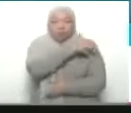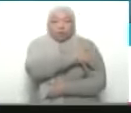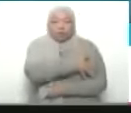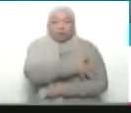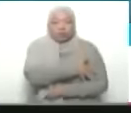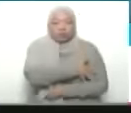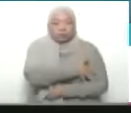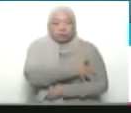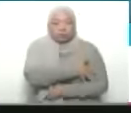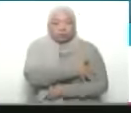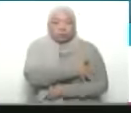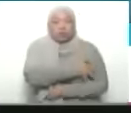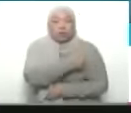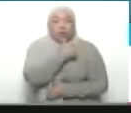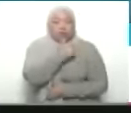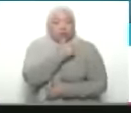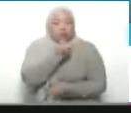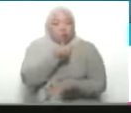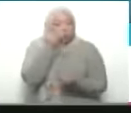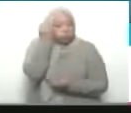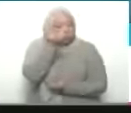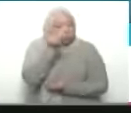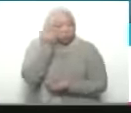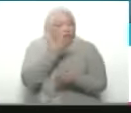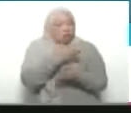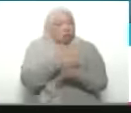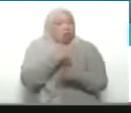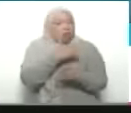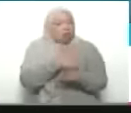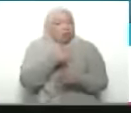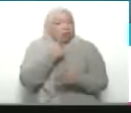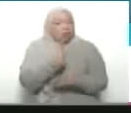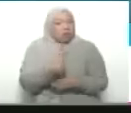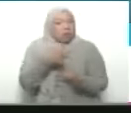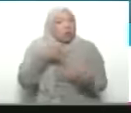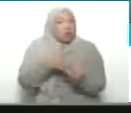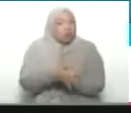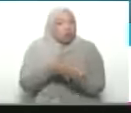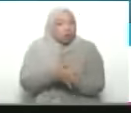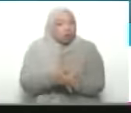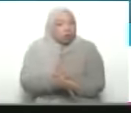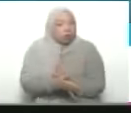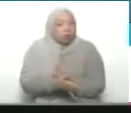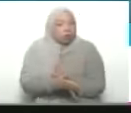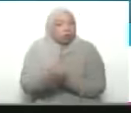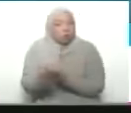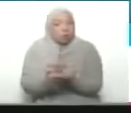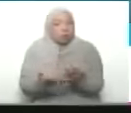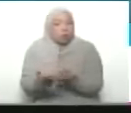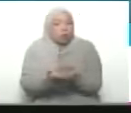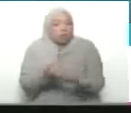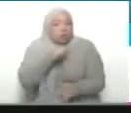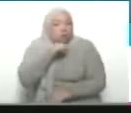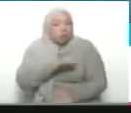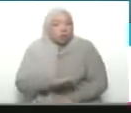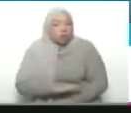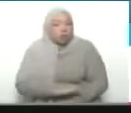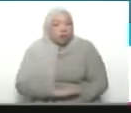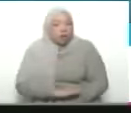Hay quienes salen a opinar de manera ligera sobre este conflicto histórico.